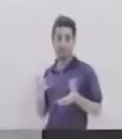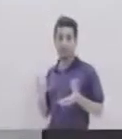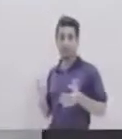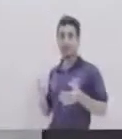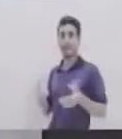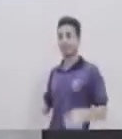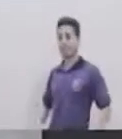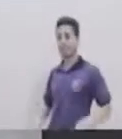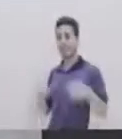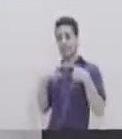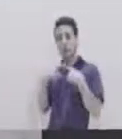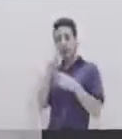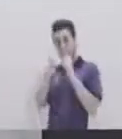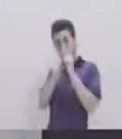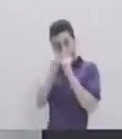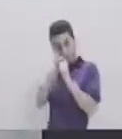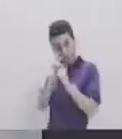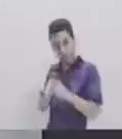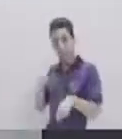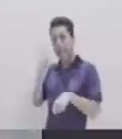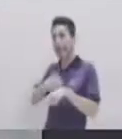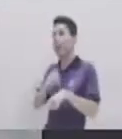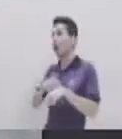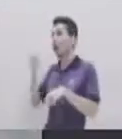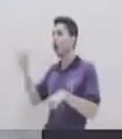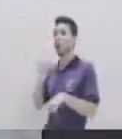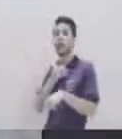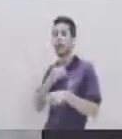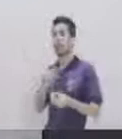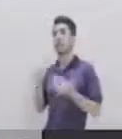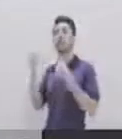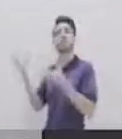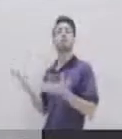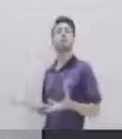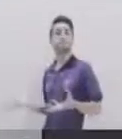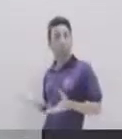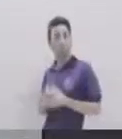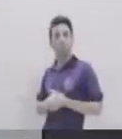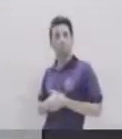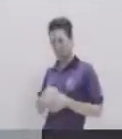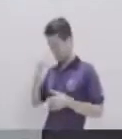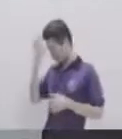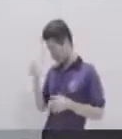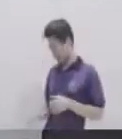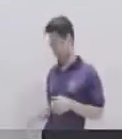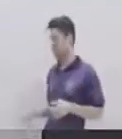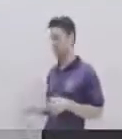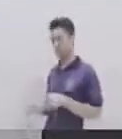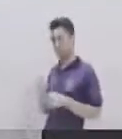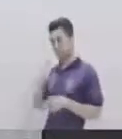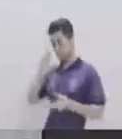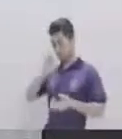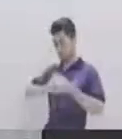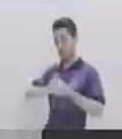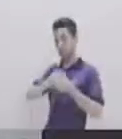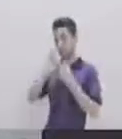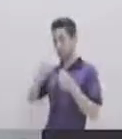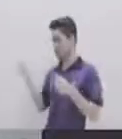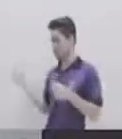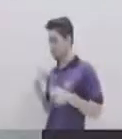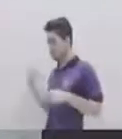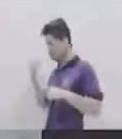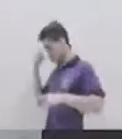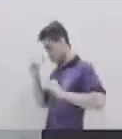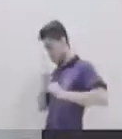exacta Y el horario En que prefieren Que sea realizada Esa entrega Ajá Asegúrate de tener Un buen aliado Para